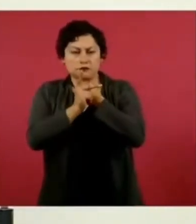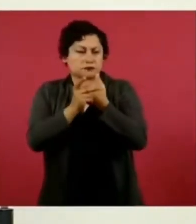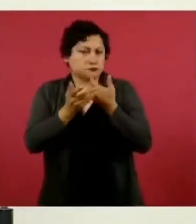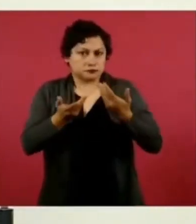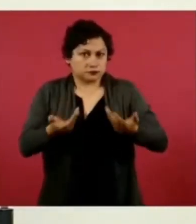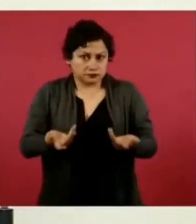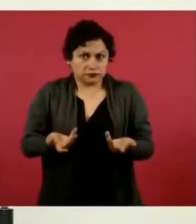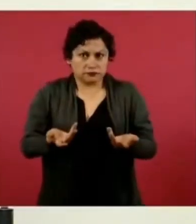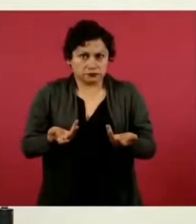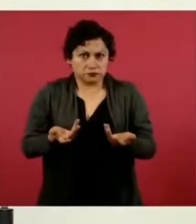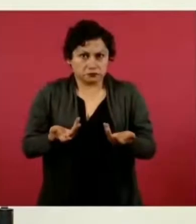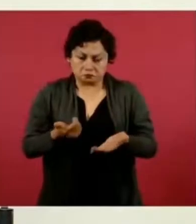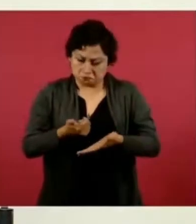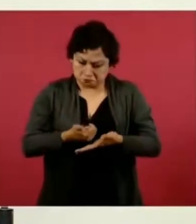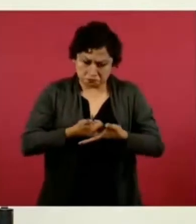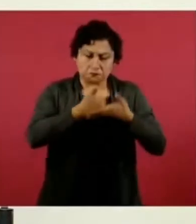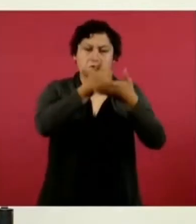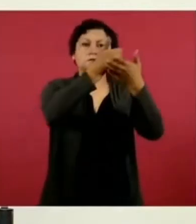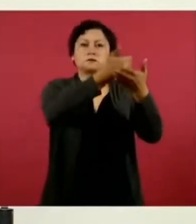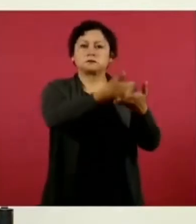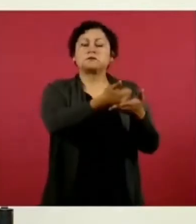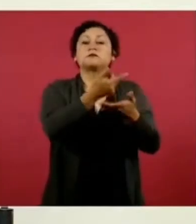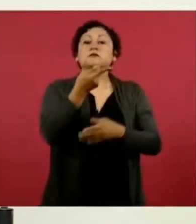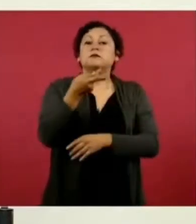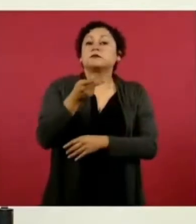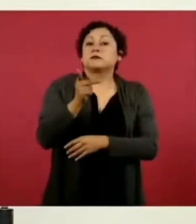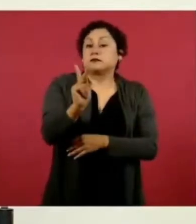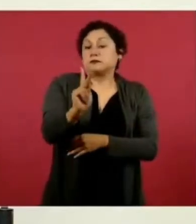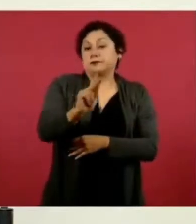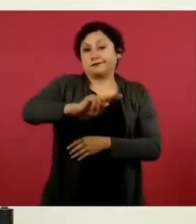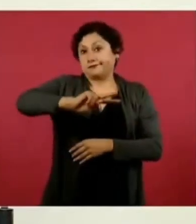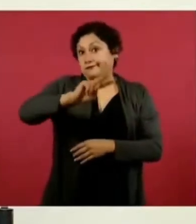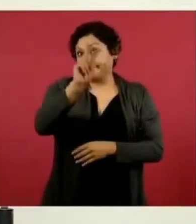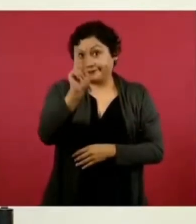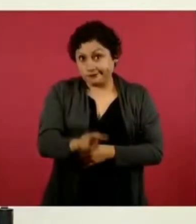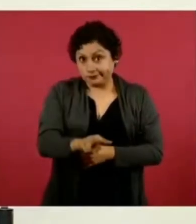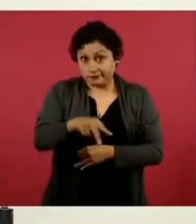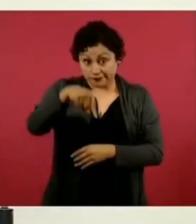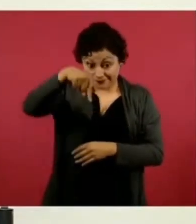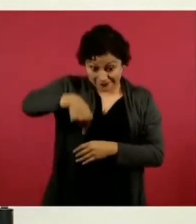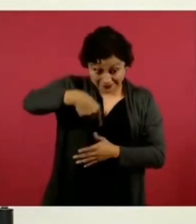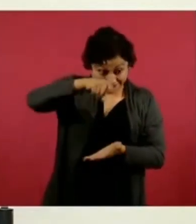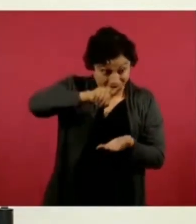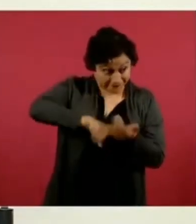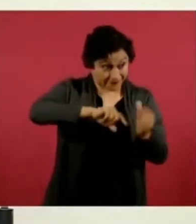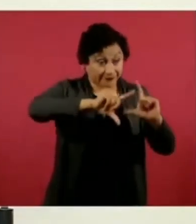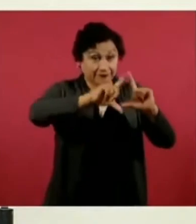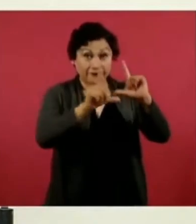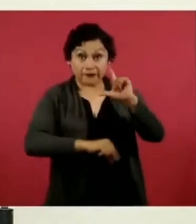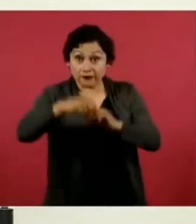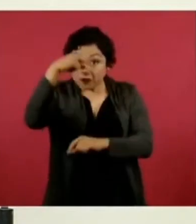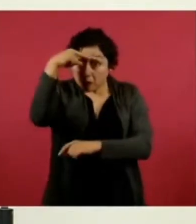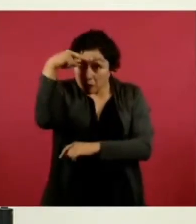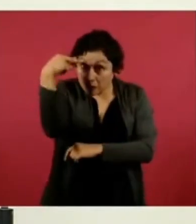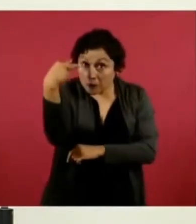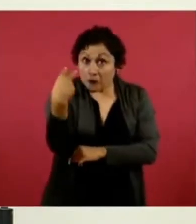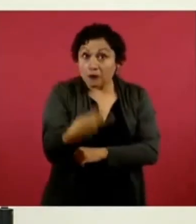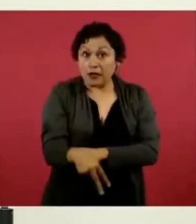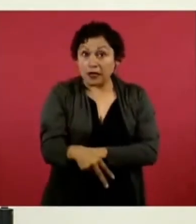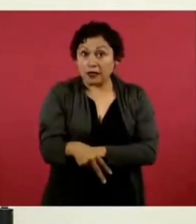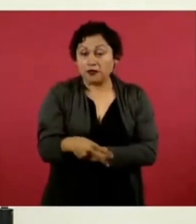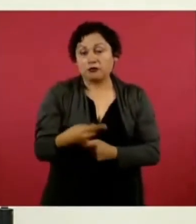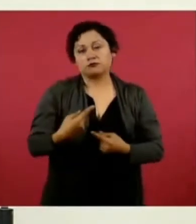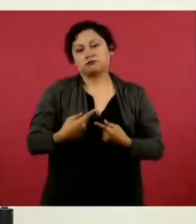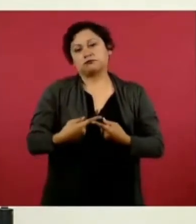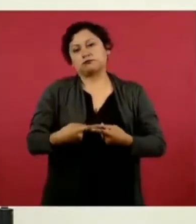aquí no pasa en México lo que lamentablemente sucede en